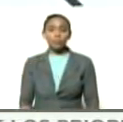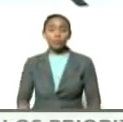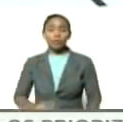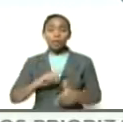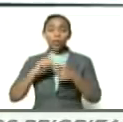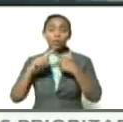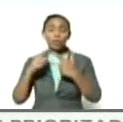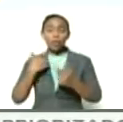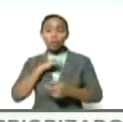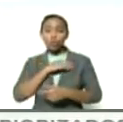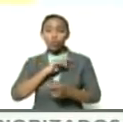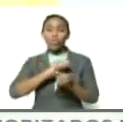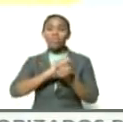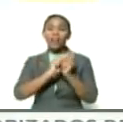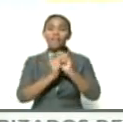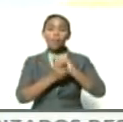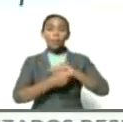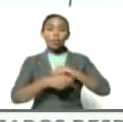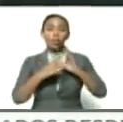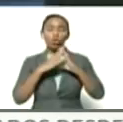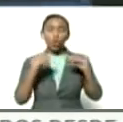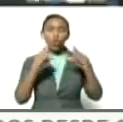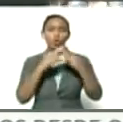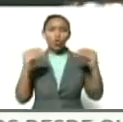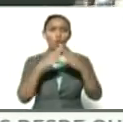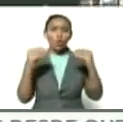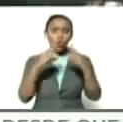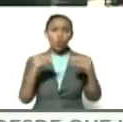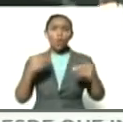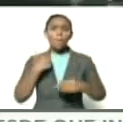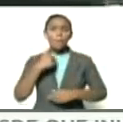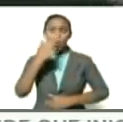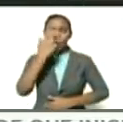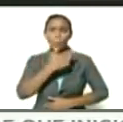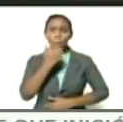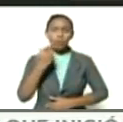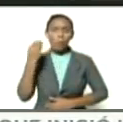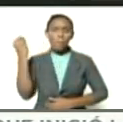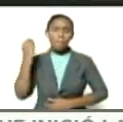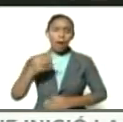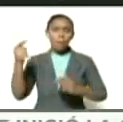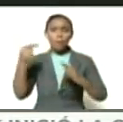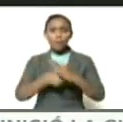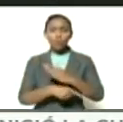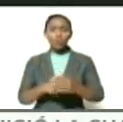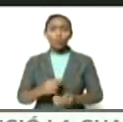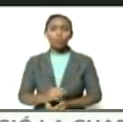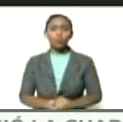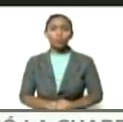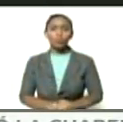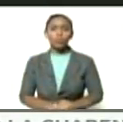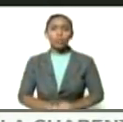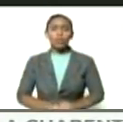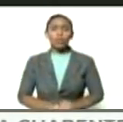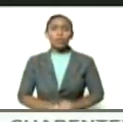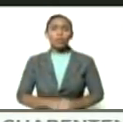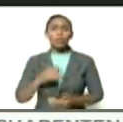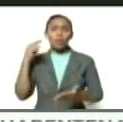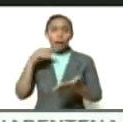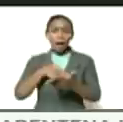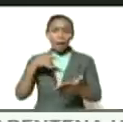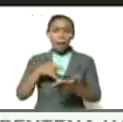transformarlo todo todo todo todo ese es mi compromiso más profundo con Carabobo